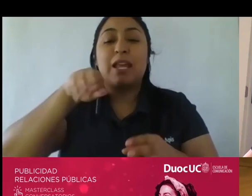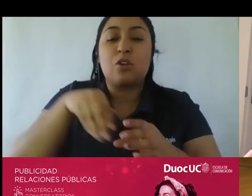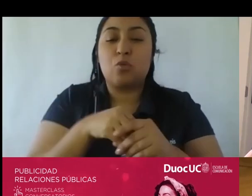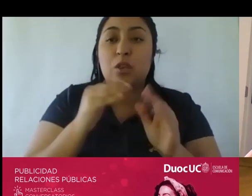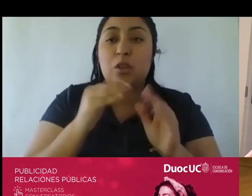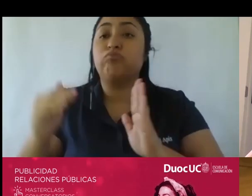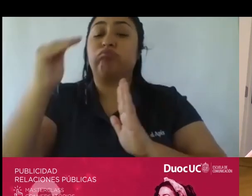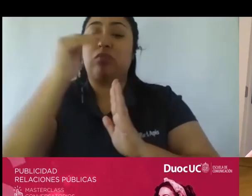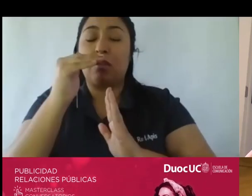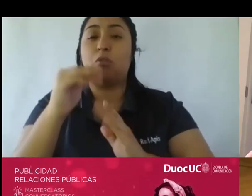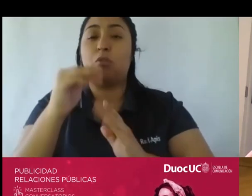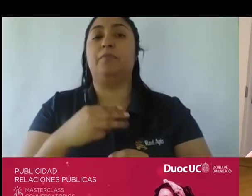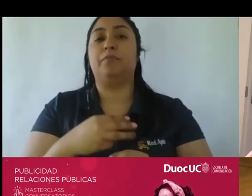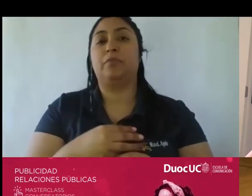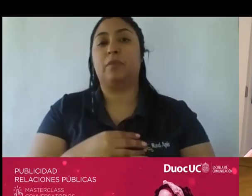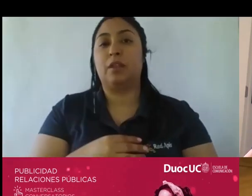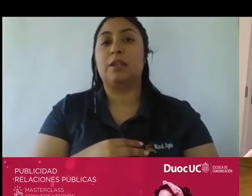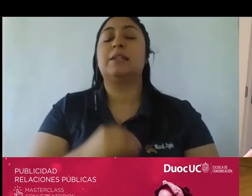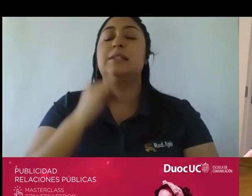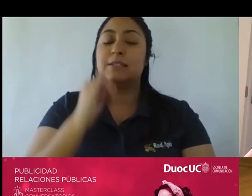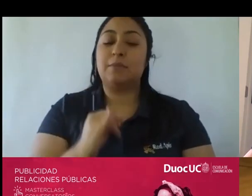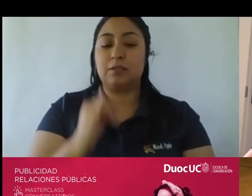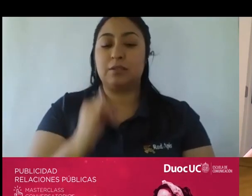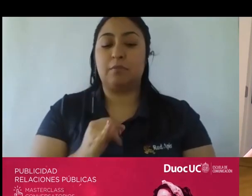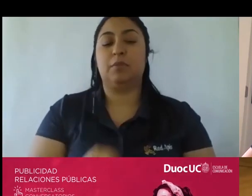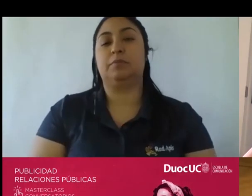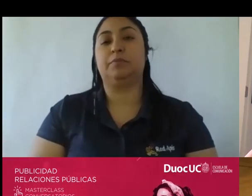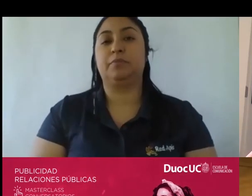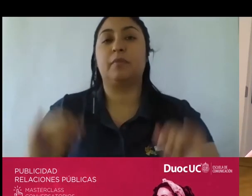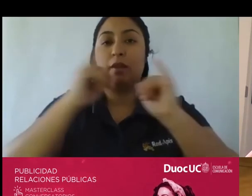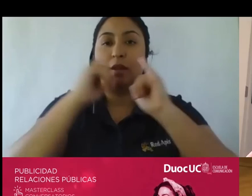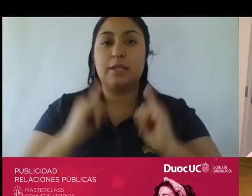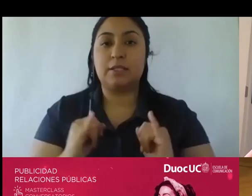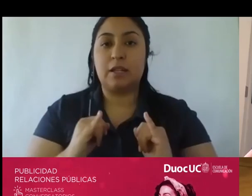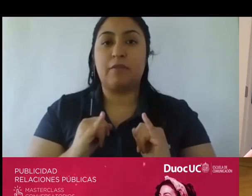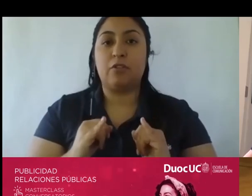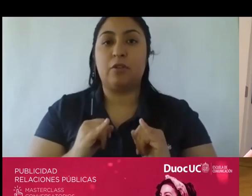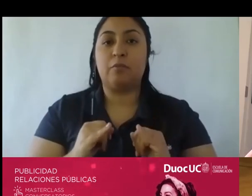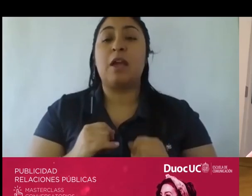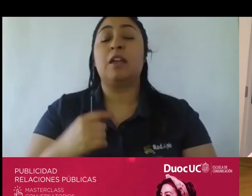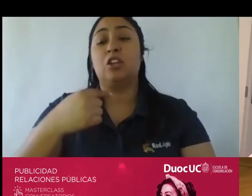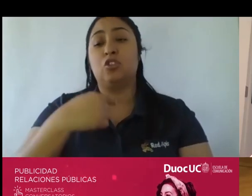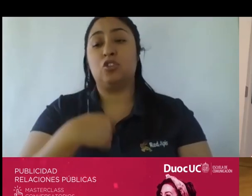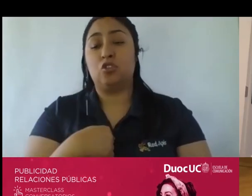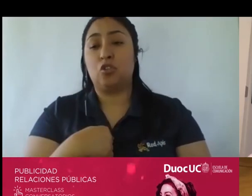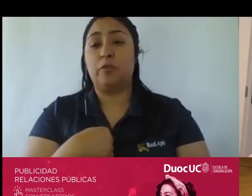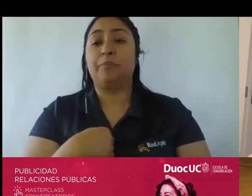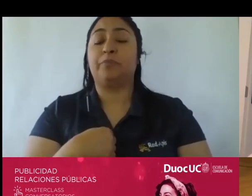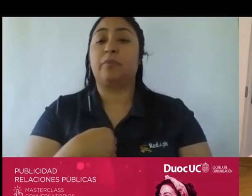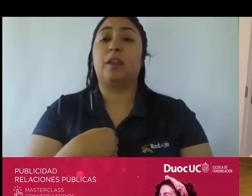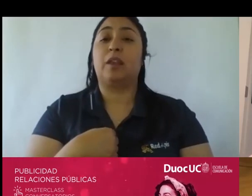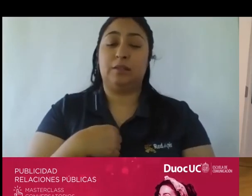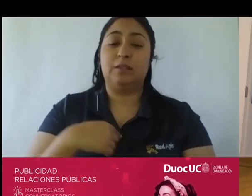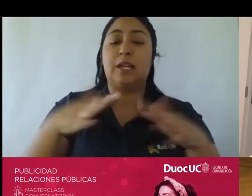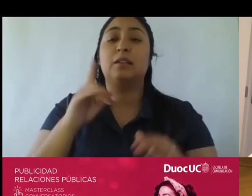acá realmente es así y es la forma de un señor como yo que ya tiene un respetable año de mantenerme